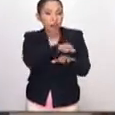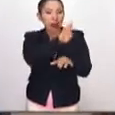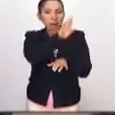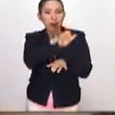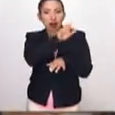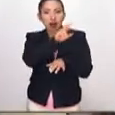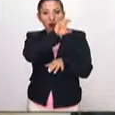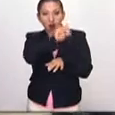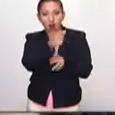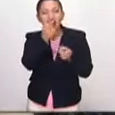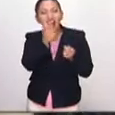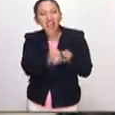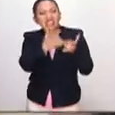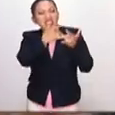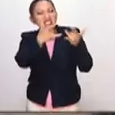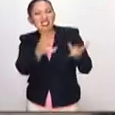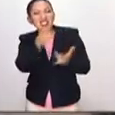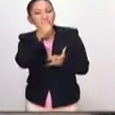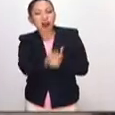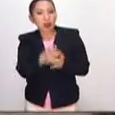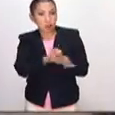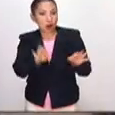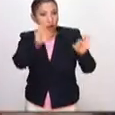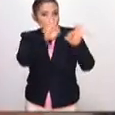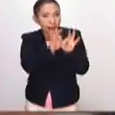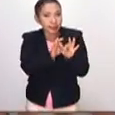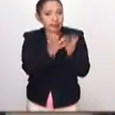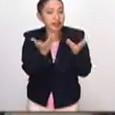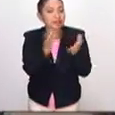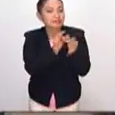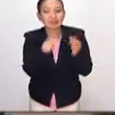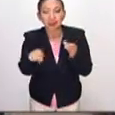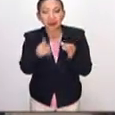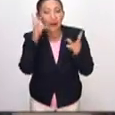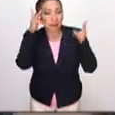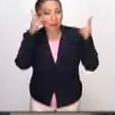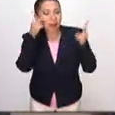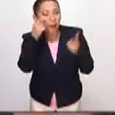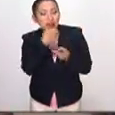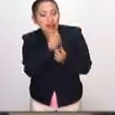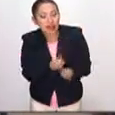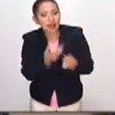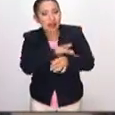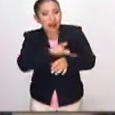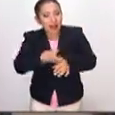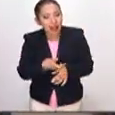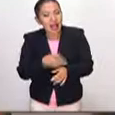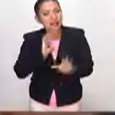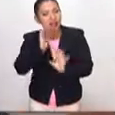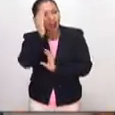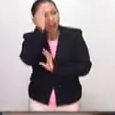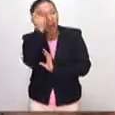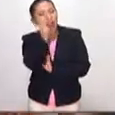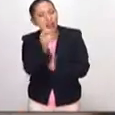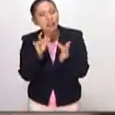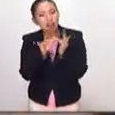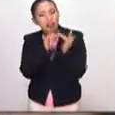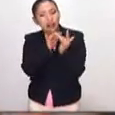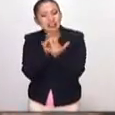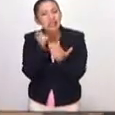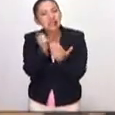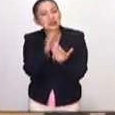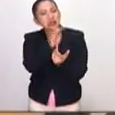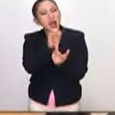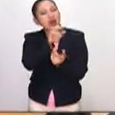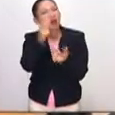sobre barroco, que nos parecía muy importante que los visitantes, los niños, las familias pudieran contactar